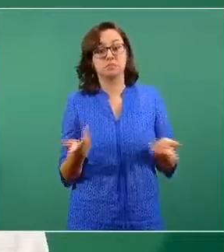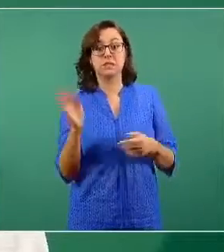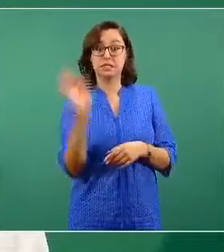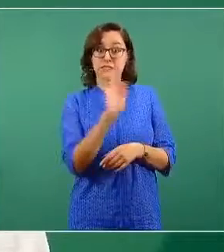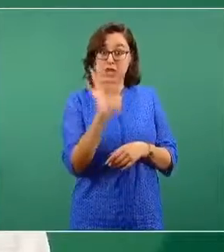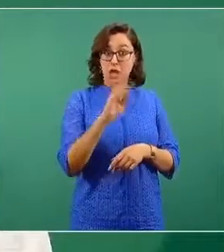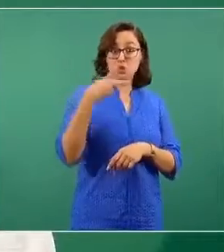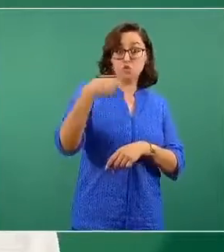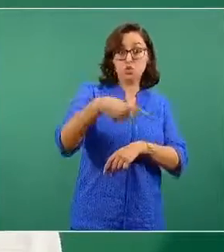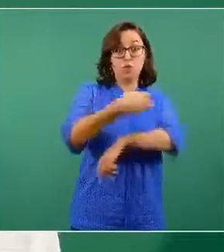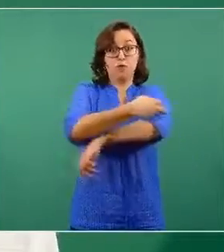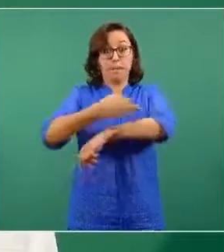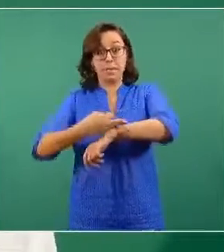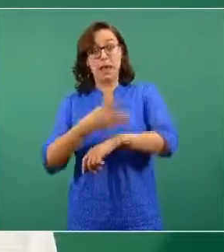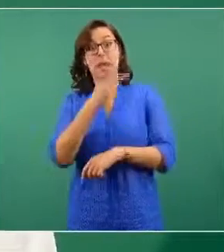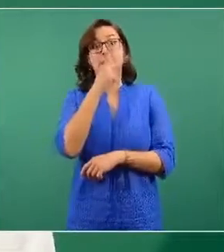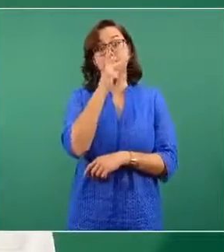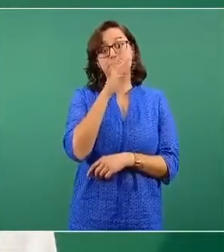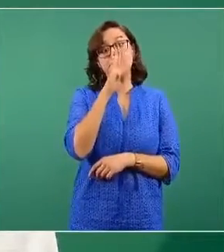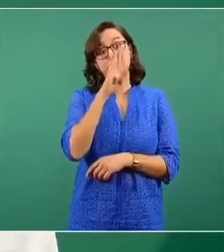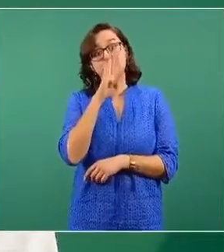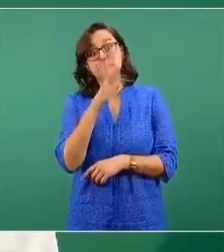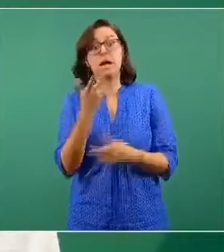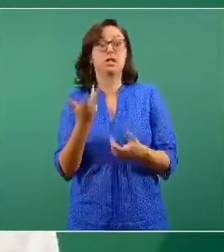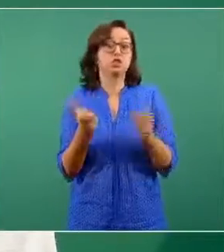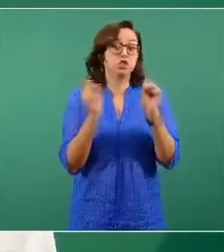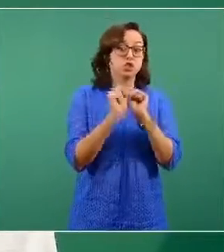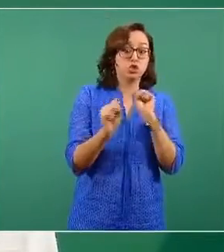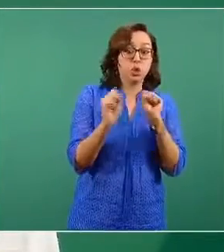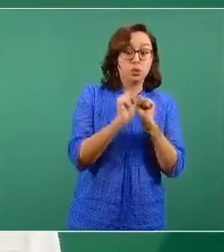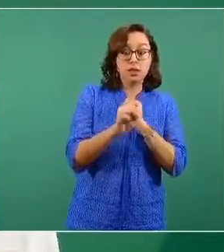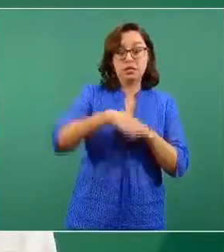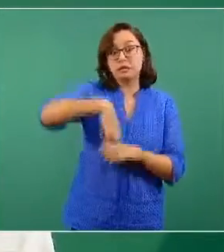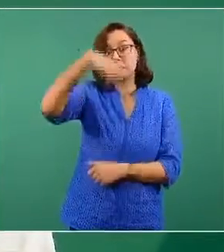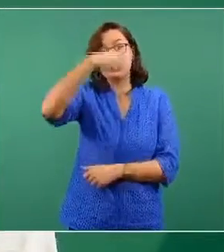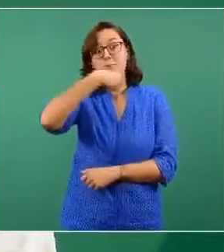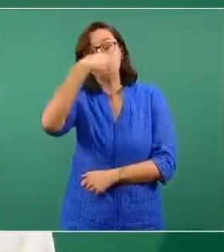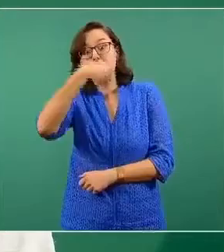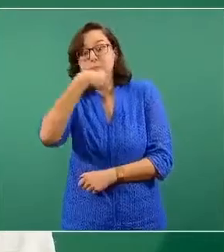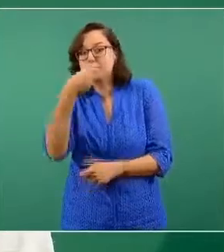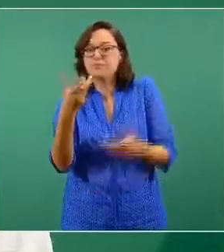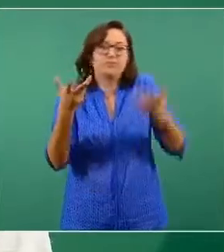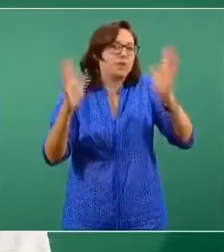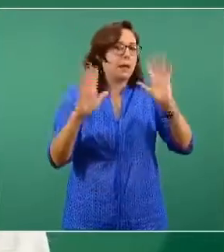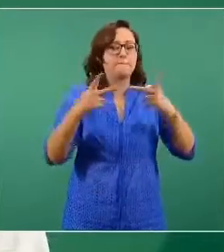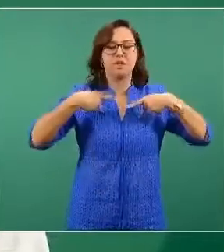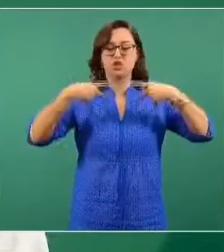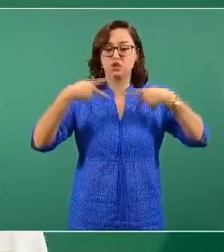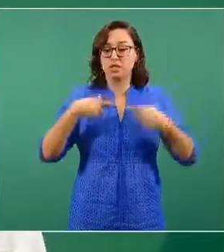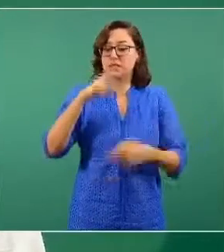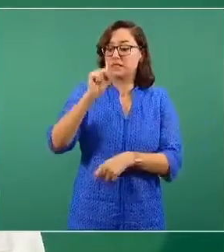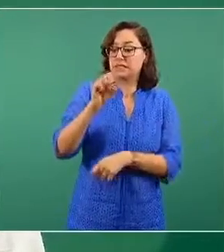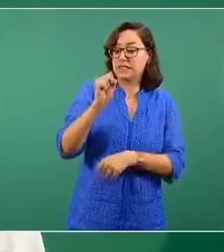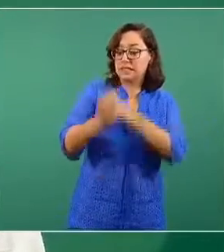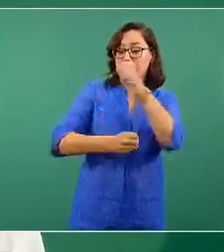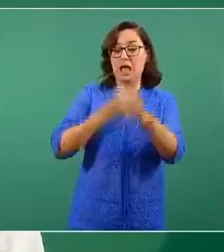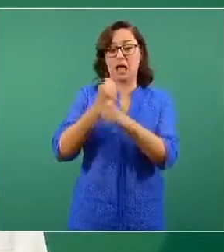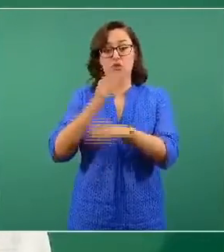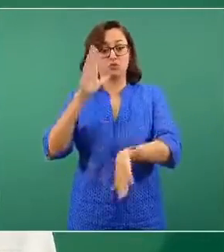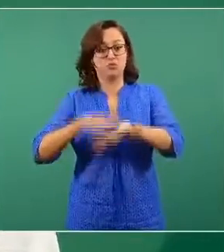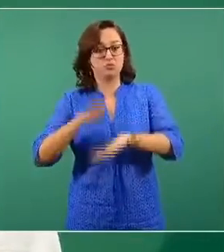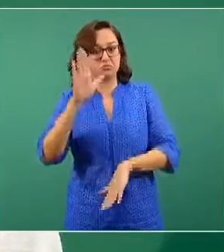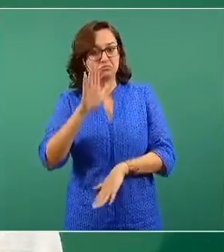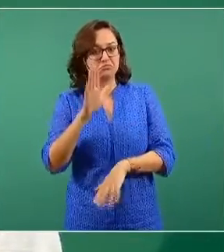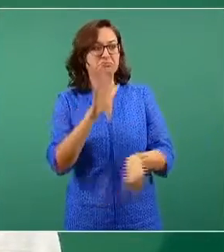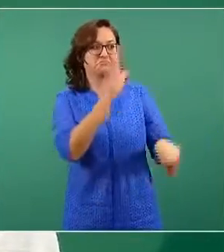su familiar, mamá, papá, sobrina de edad avanzada, cualquier familiar que tenga 60 y más